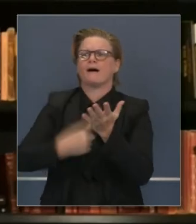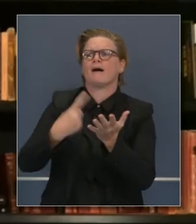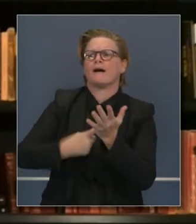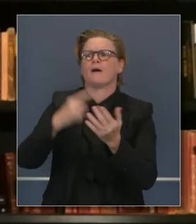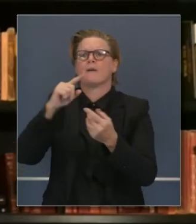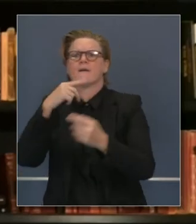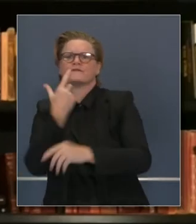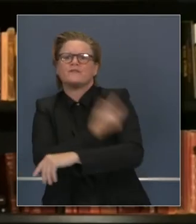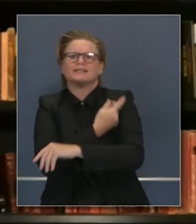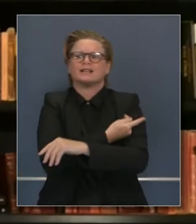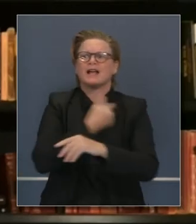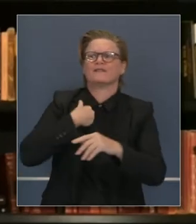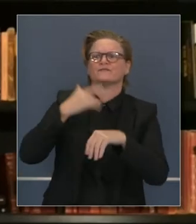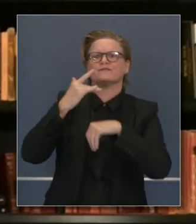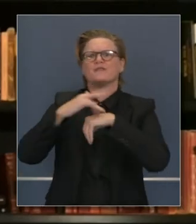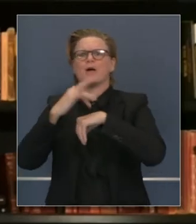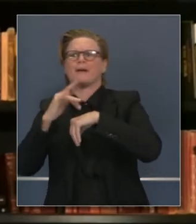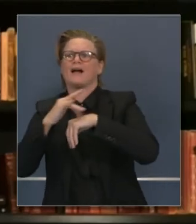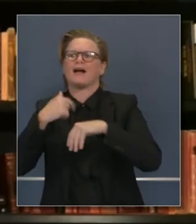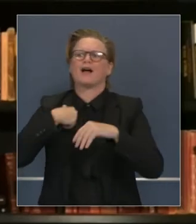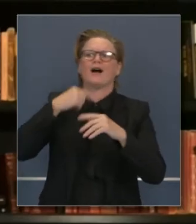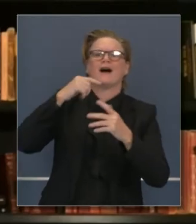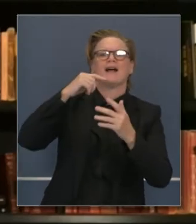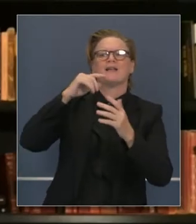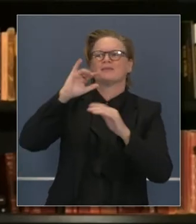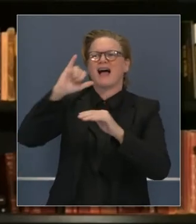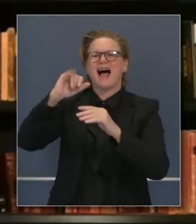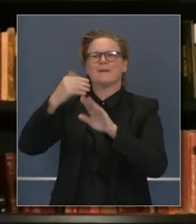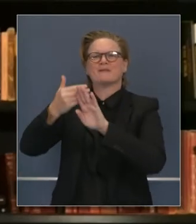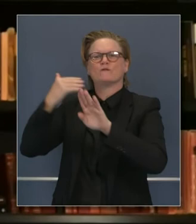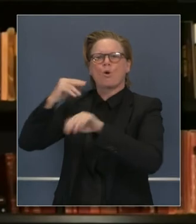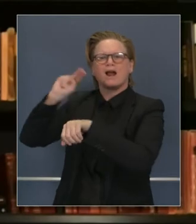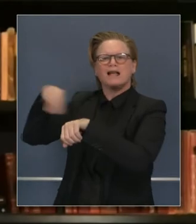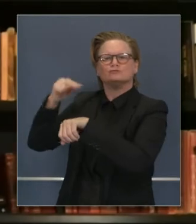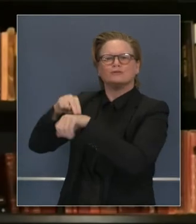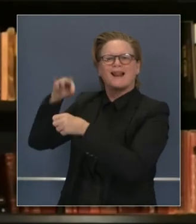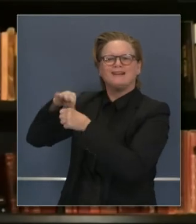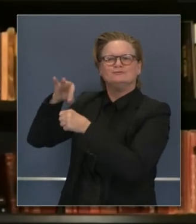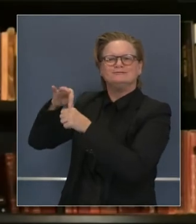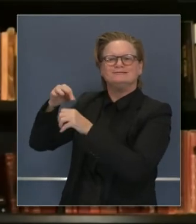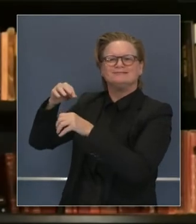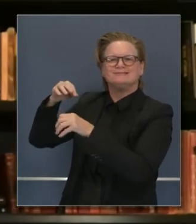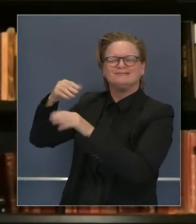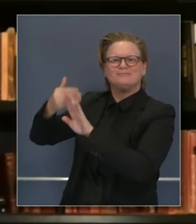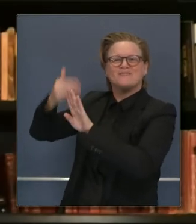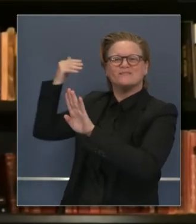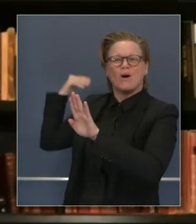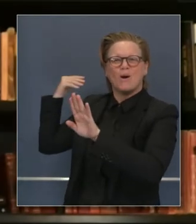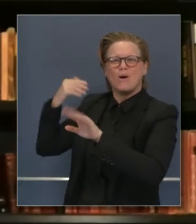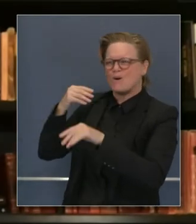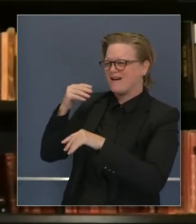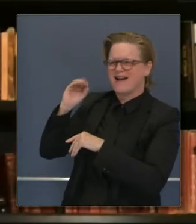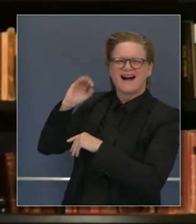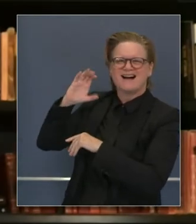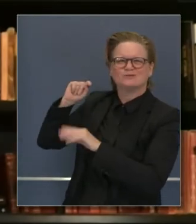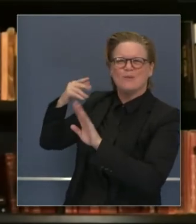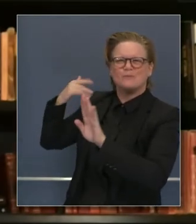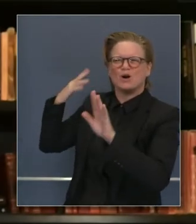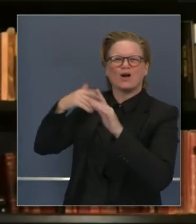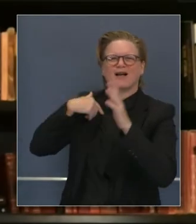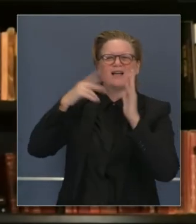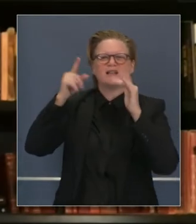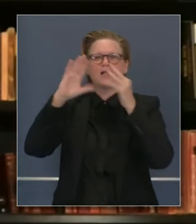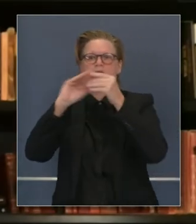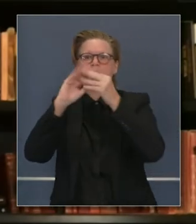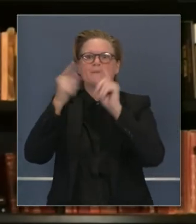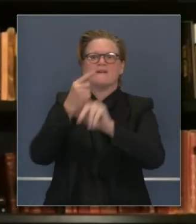vacunas estarían disponibles antes de las elecciones nacionales. Reitero, uno aprende a ser bastante